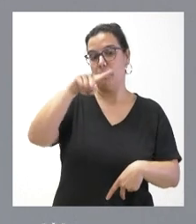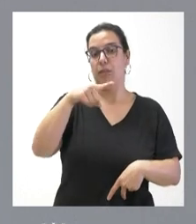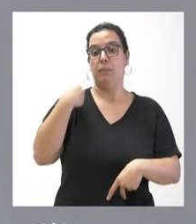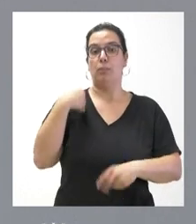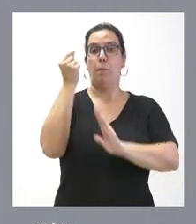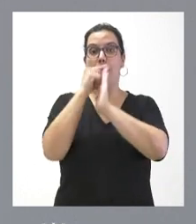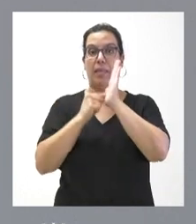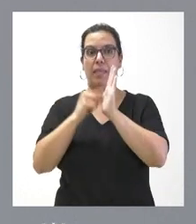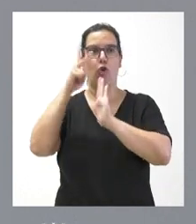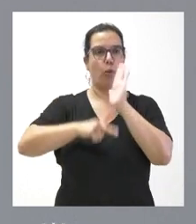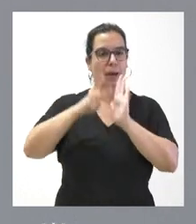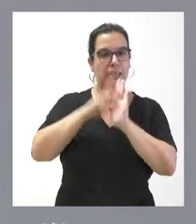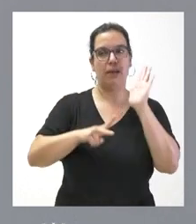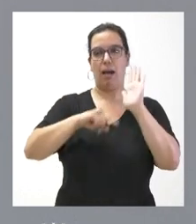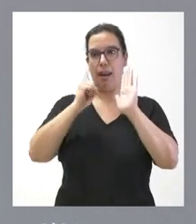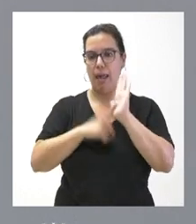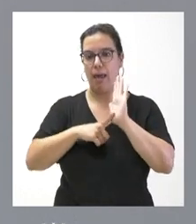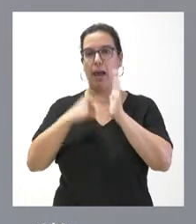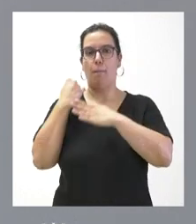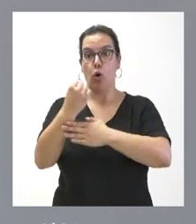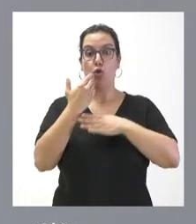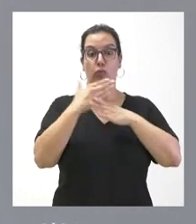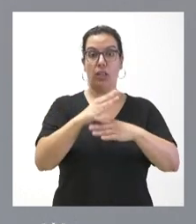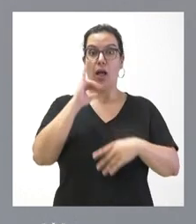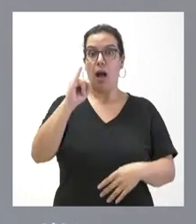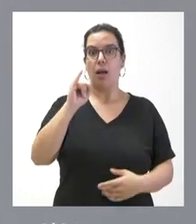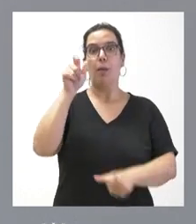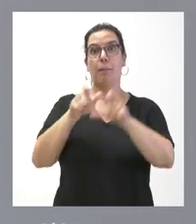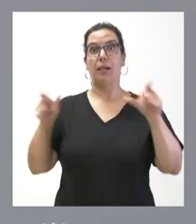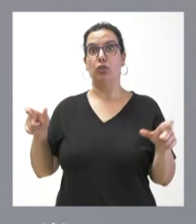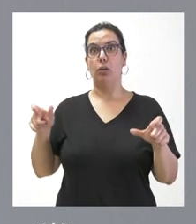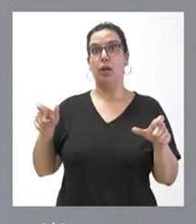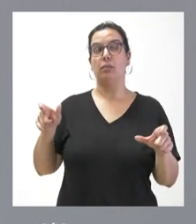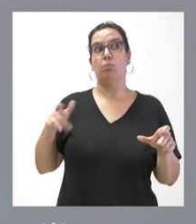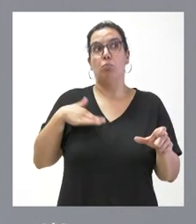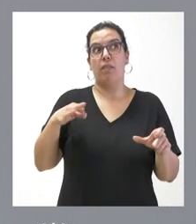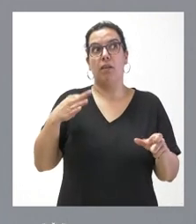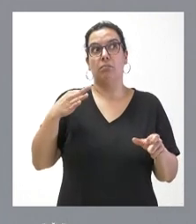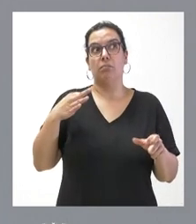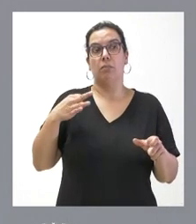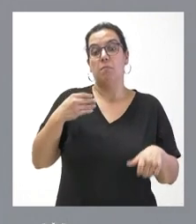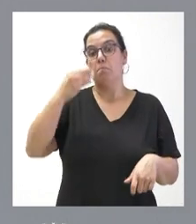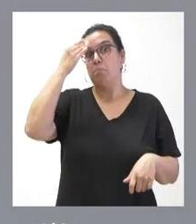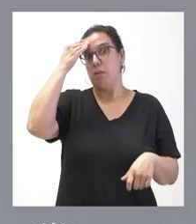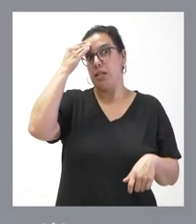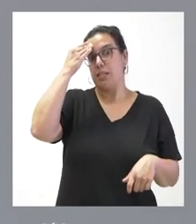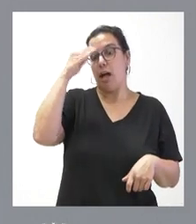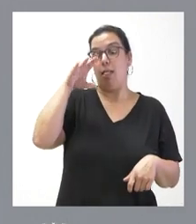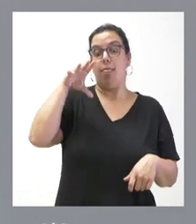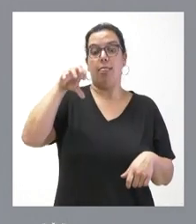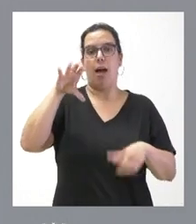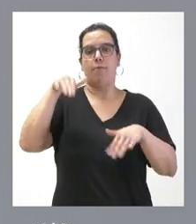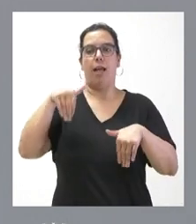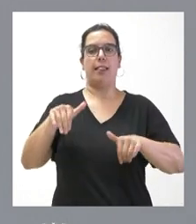normativas, legales y de apoyo necesario, muchas personas que pudieran tener pensado algún tipo de ocupación